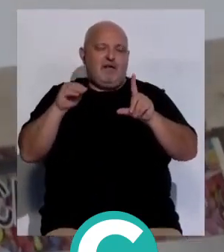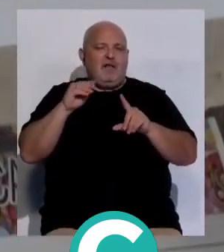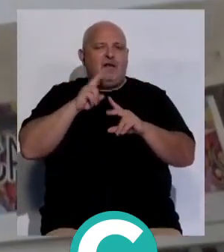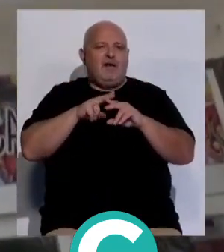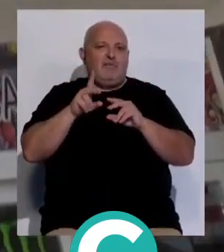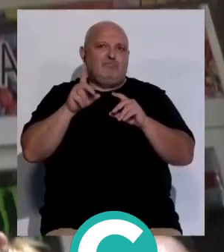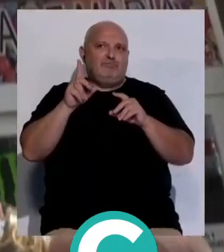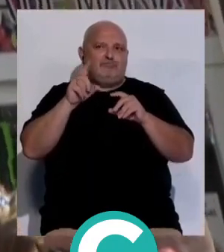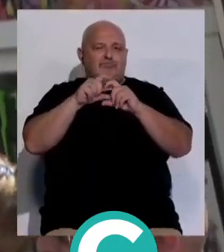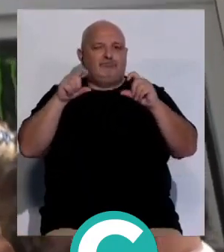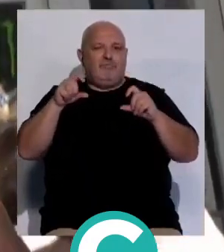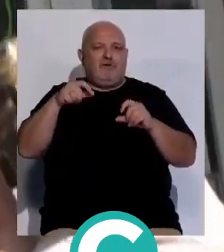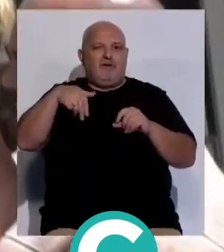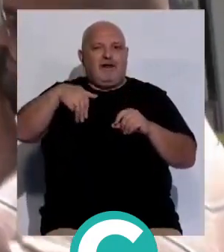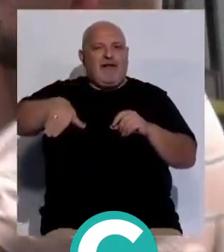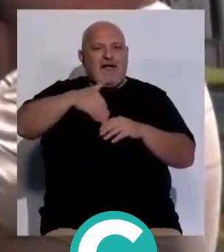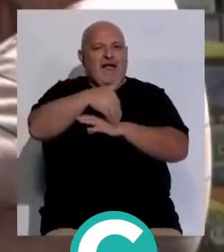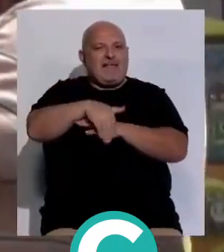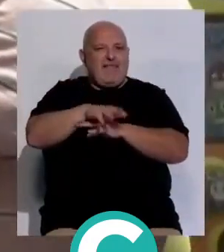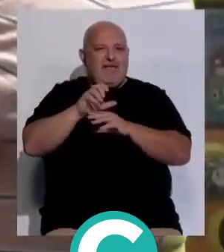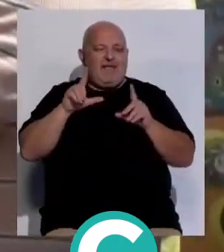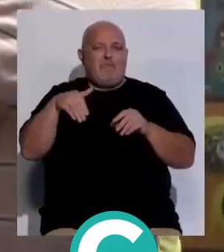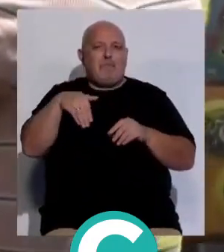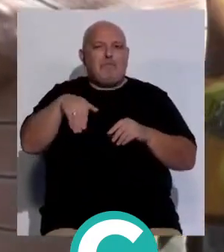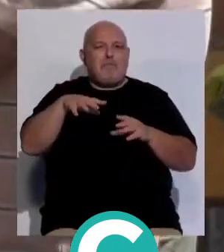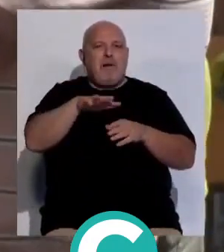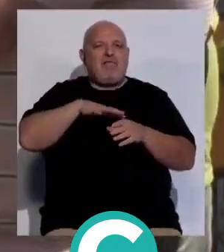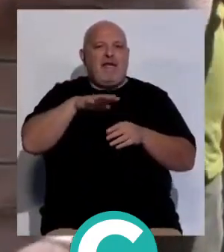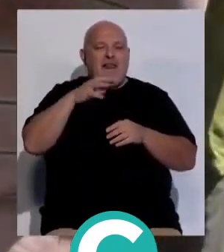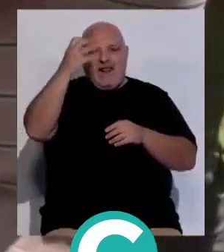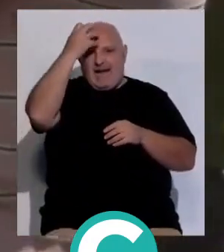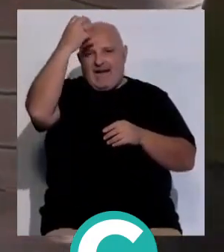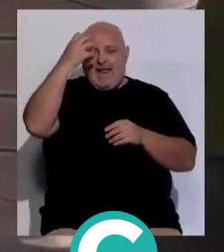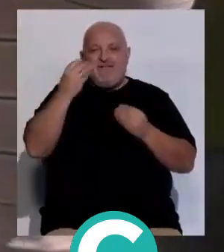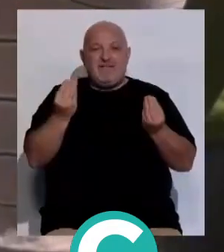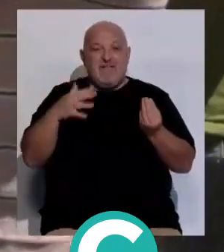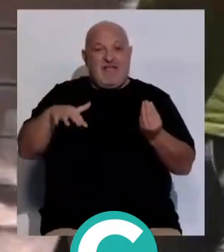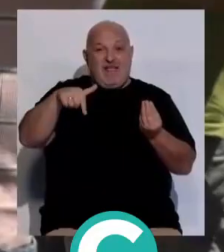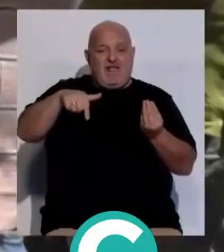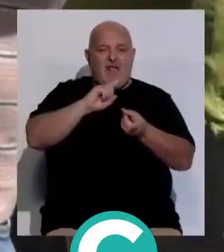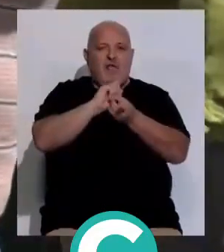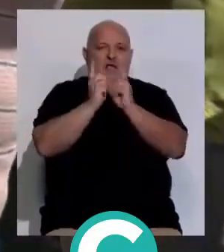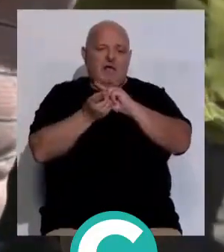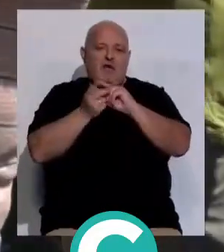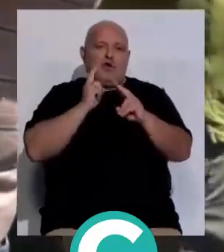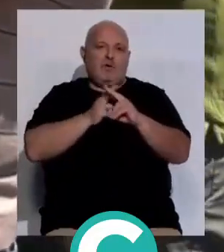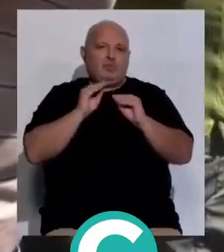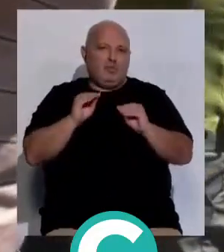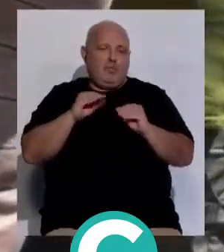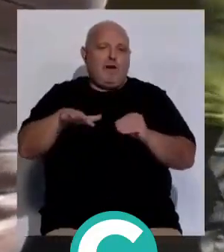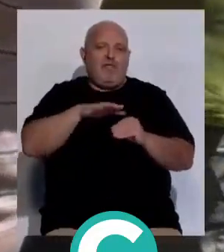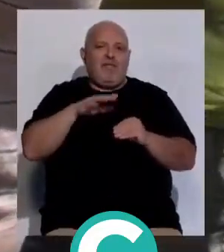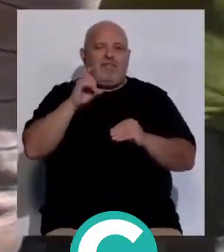nombre ha quedado registrado en el nomenclator de Cádiz. La Plaza de la Reina, en el corazón del barrio de la Viña, ha sido renombrada con su nombre,